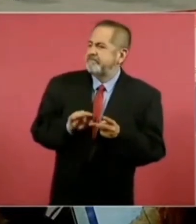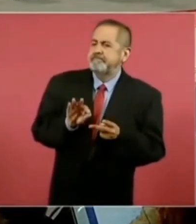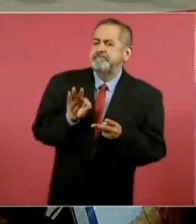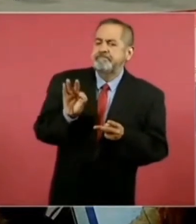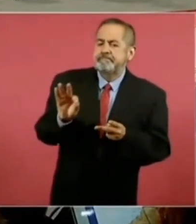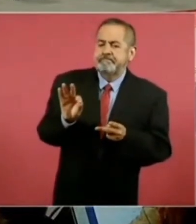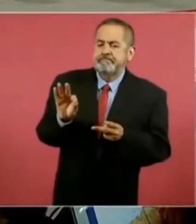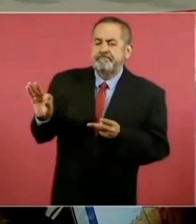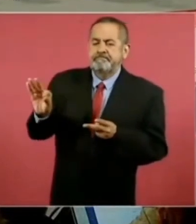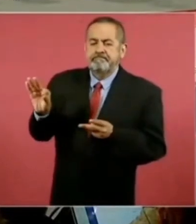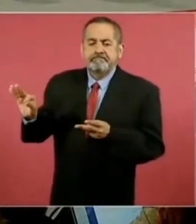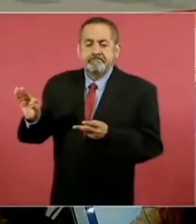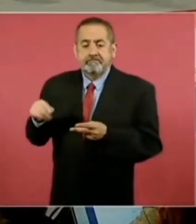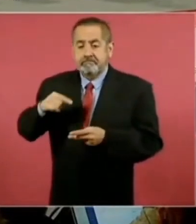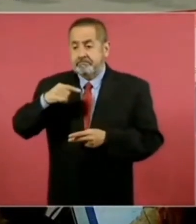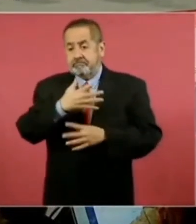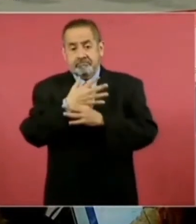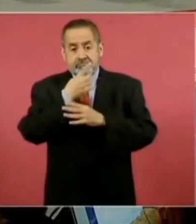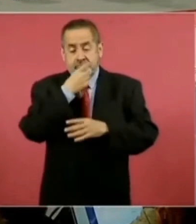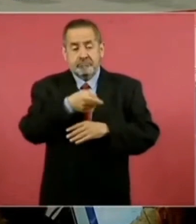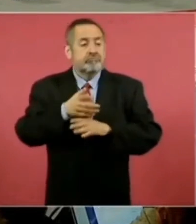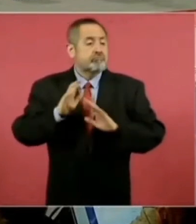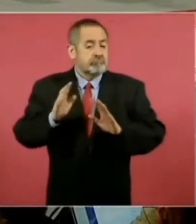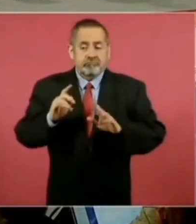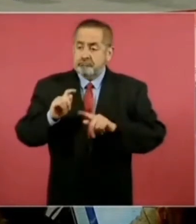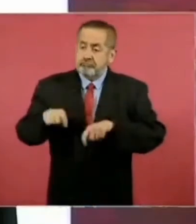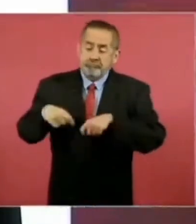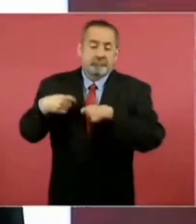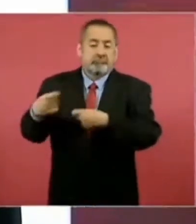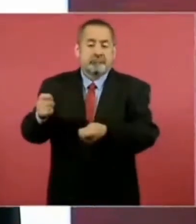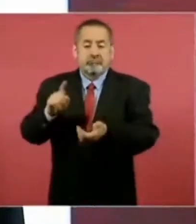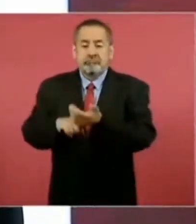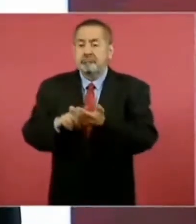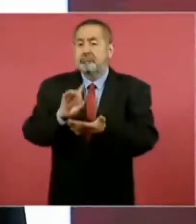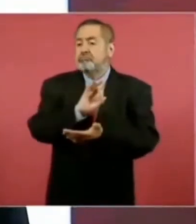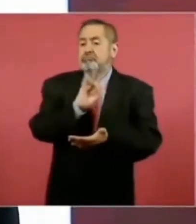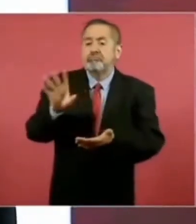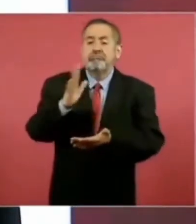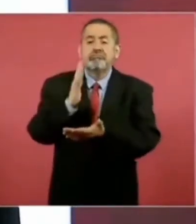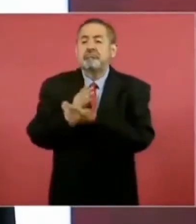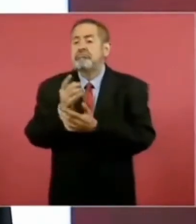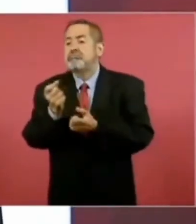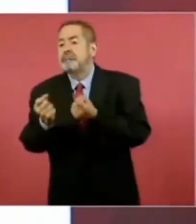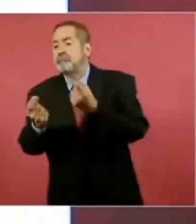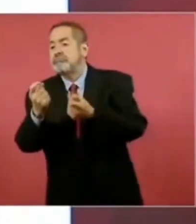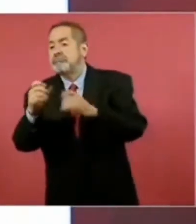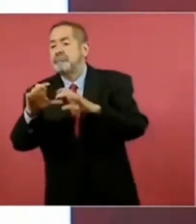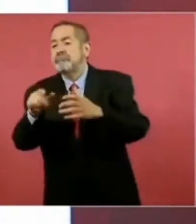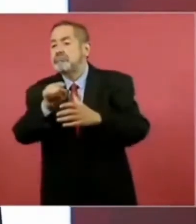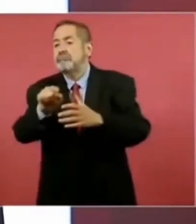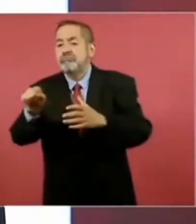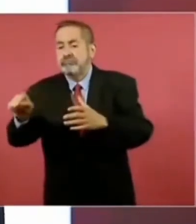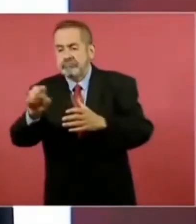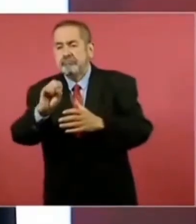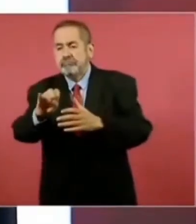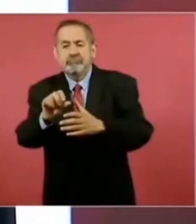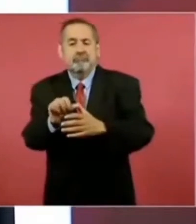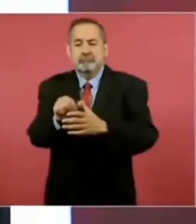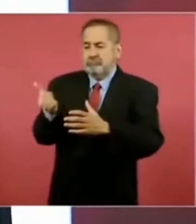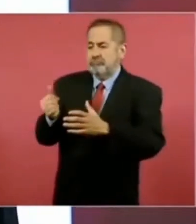jubilados porque afirma que les será entregado sólo a determinados beneficiarios de la pensión del Issste